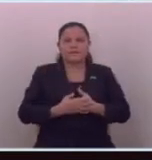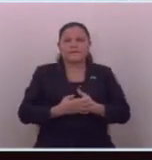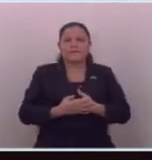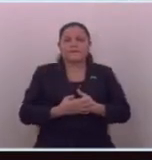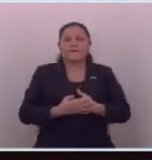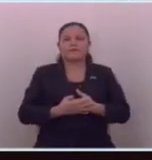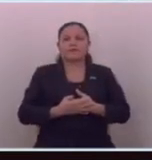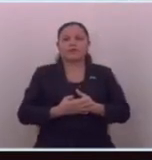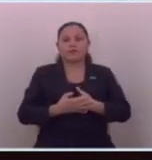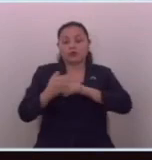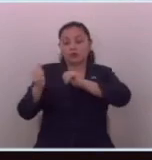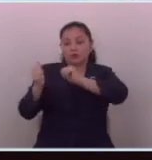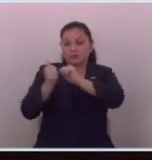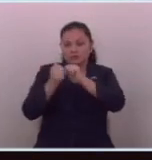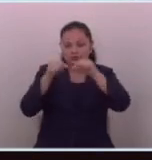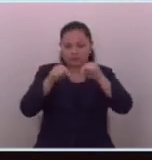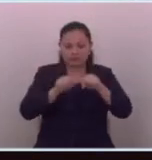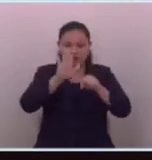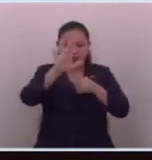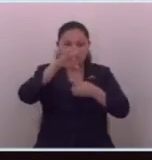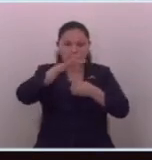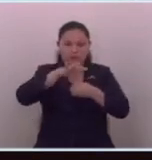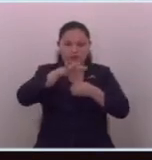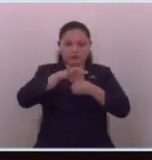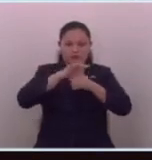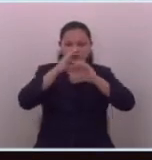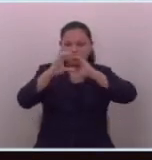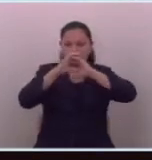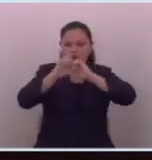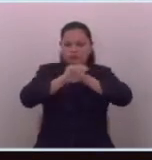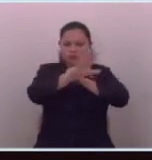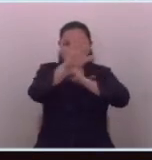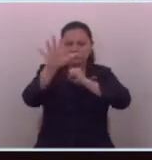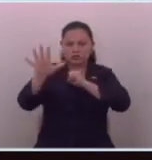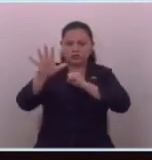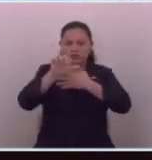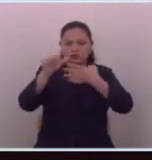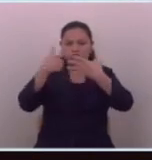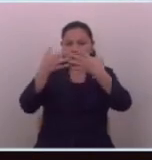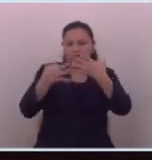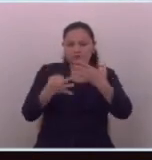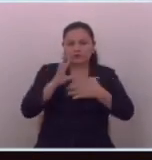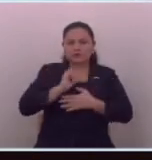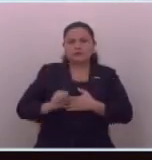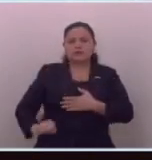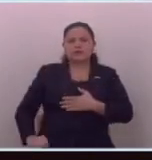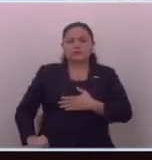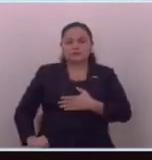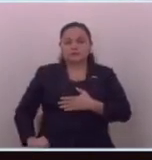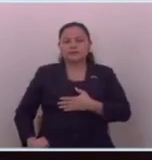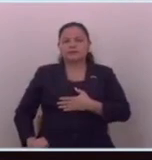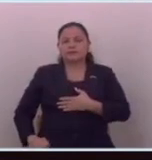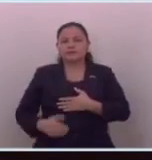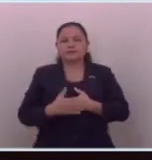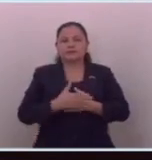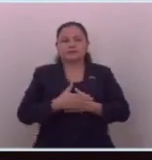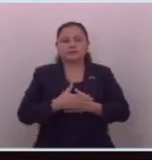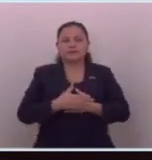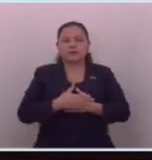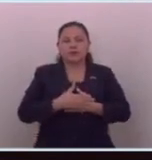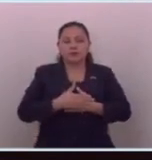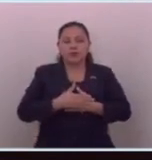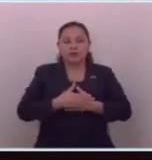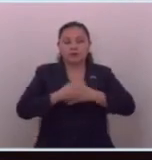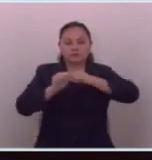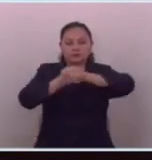y acompañen con sus votos el comunicado que la asamblea legislativa de El Salvador va a